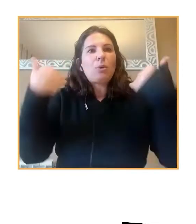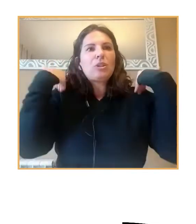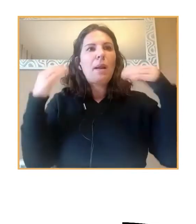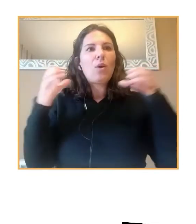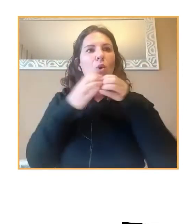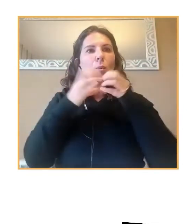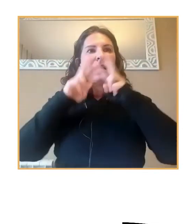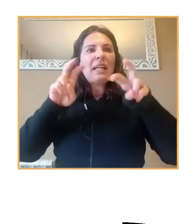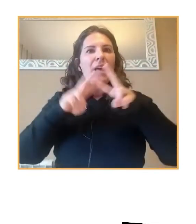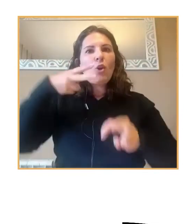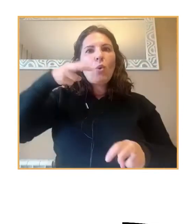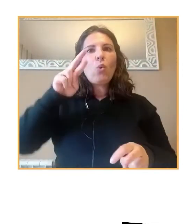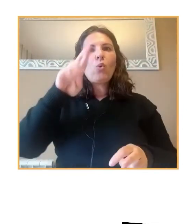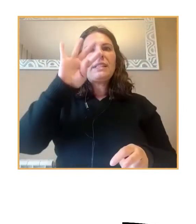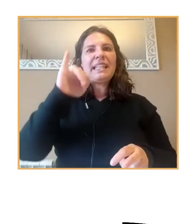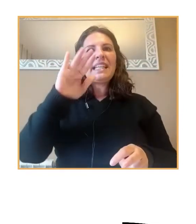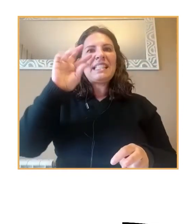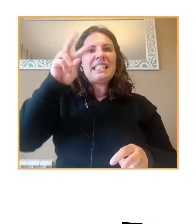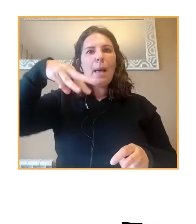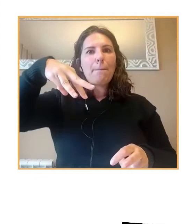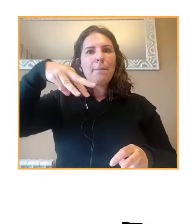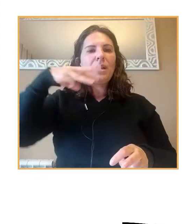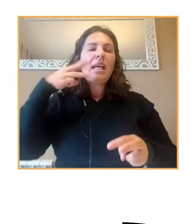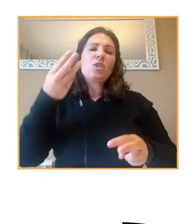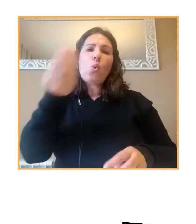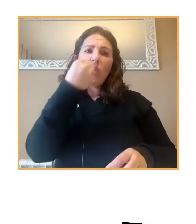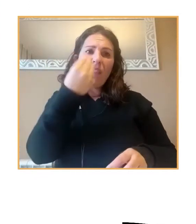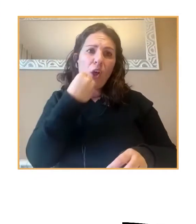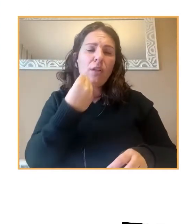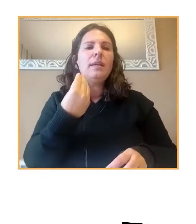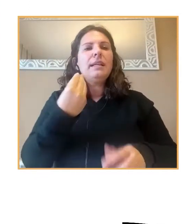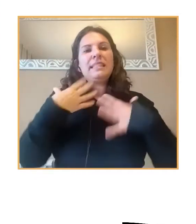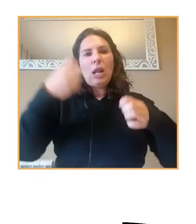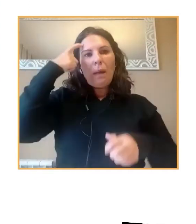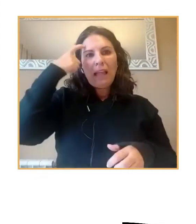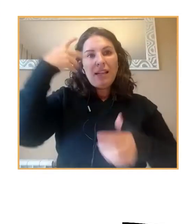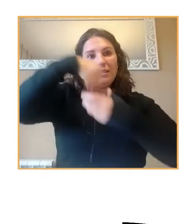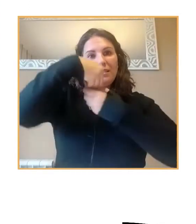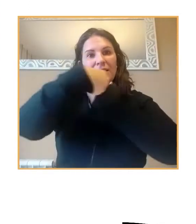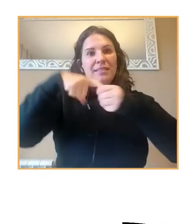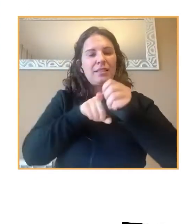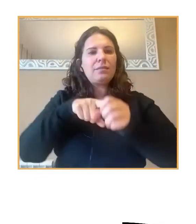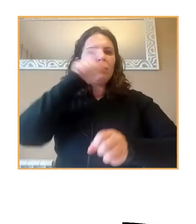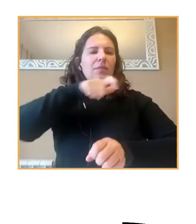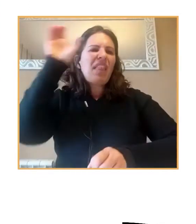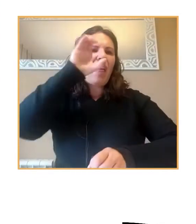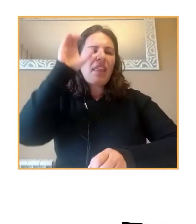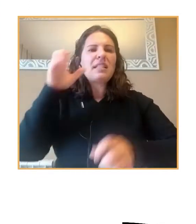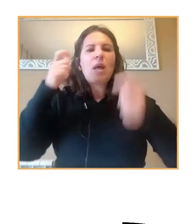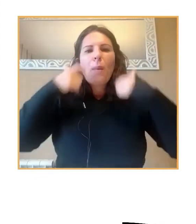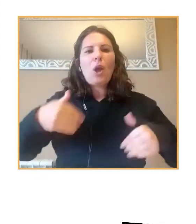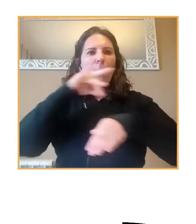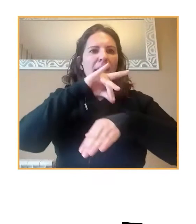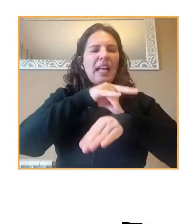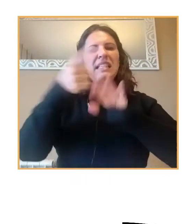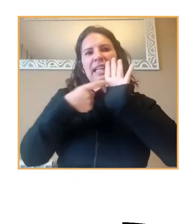Nutrisam, que es sobre nutrición y salud mental, constituido por doctores en ciencias biomédicas, psicología, dietistas,